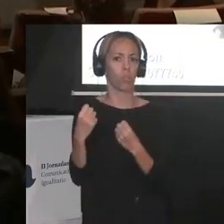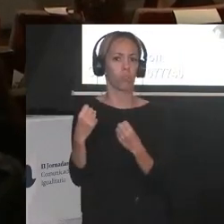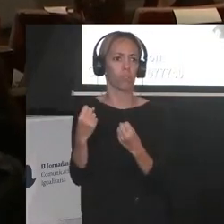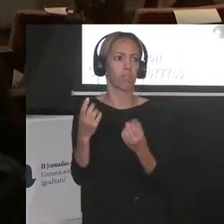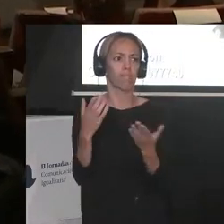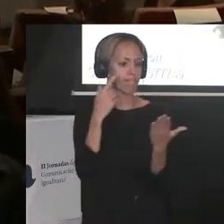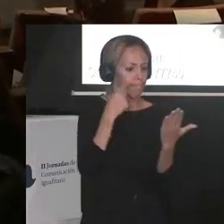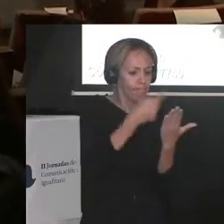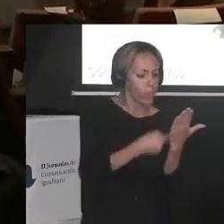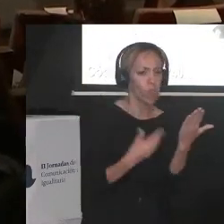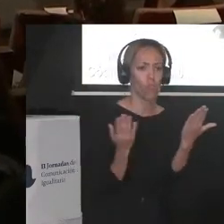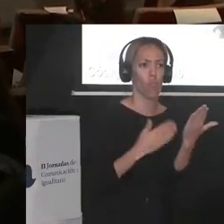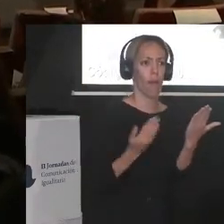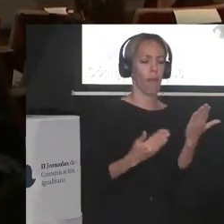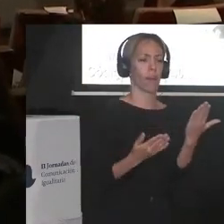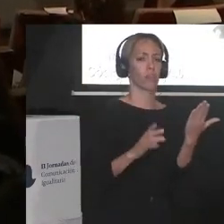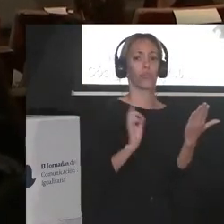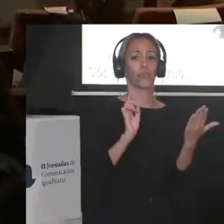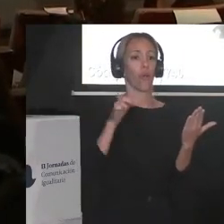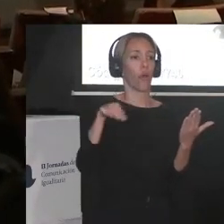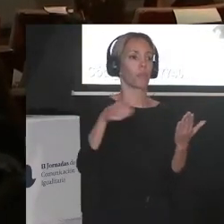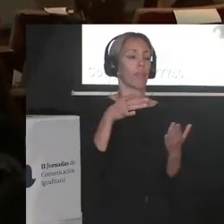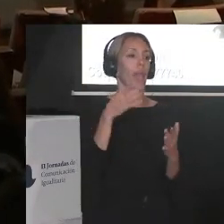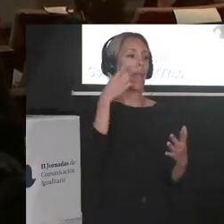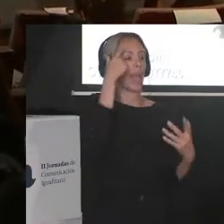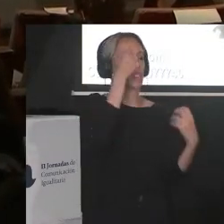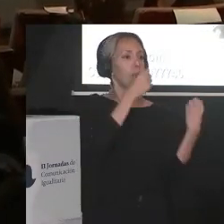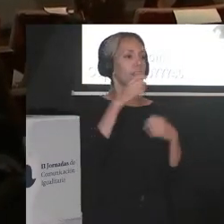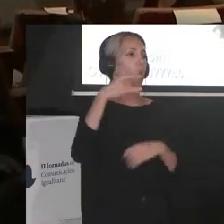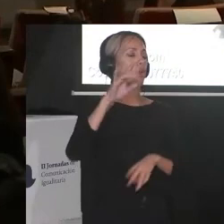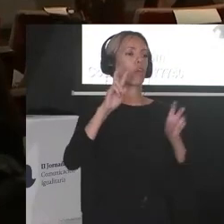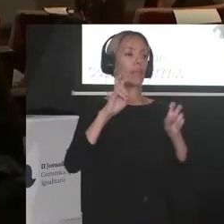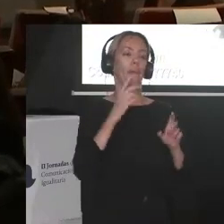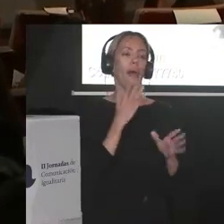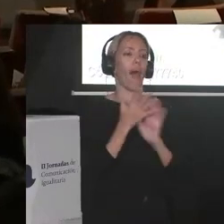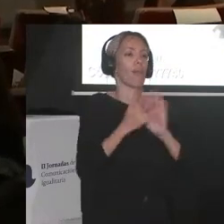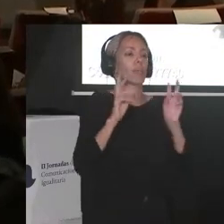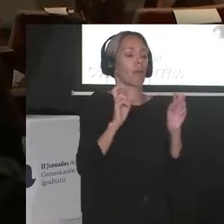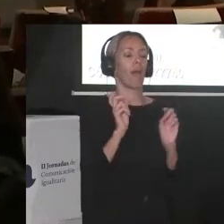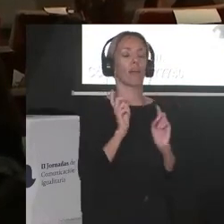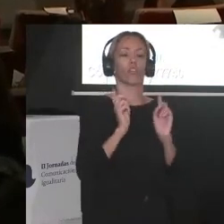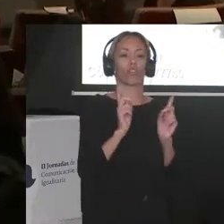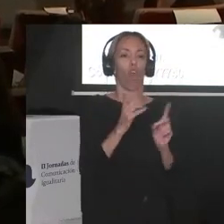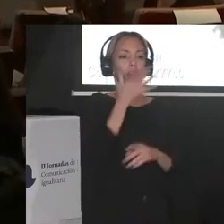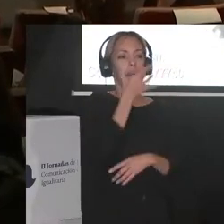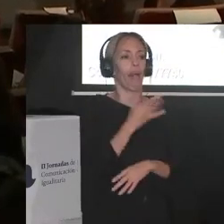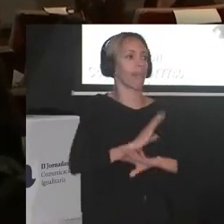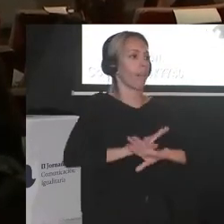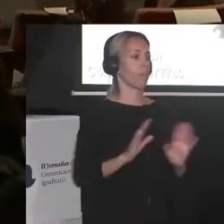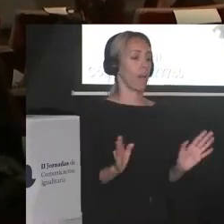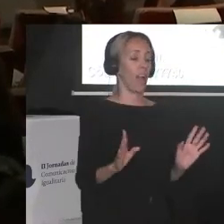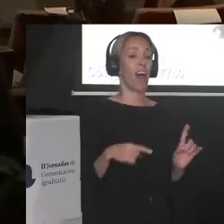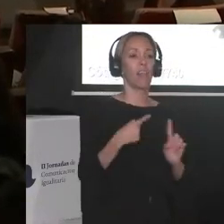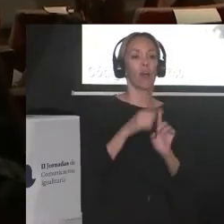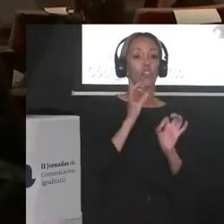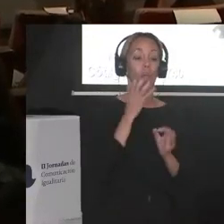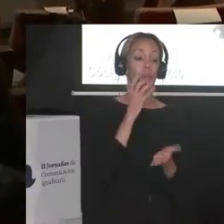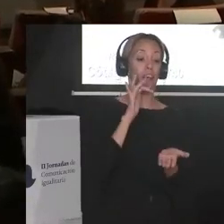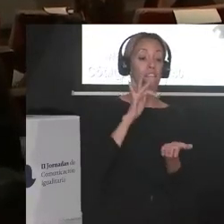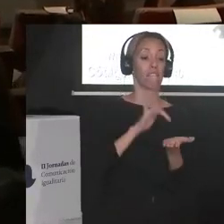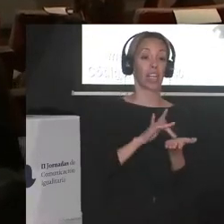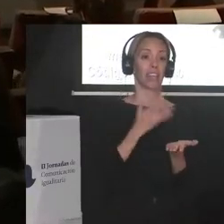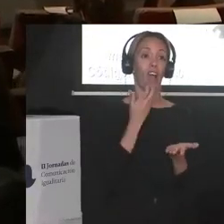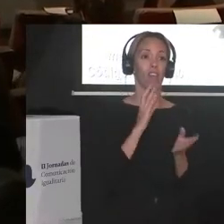mismas expertas de su racialidad y de la violencia que reciben además en fechas señaladas porque tampoco es algo que se